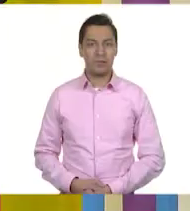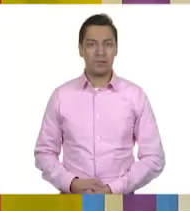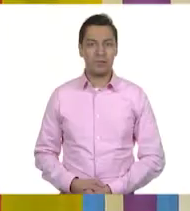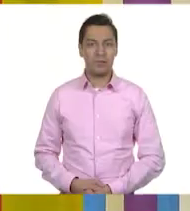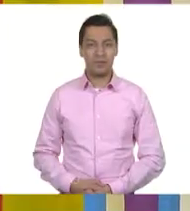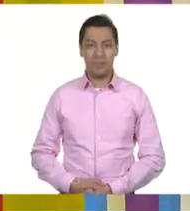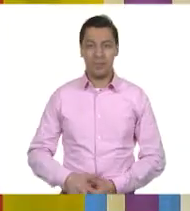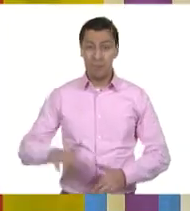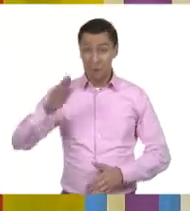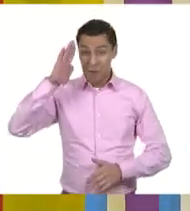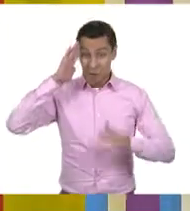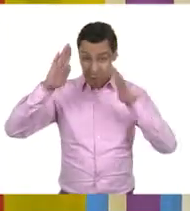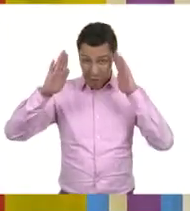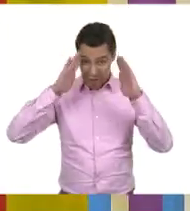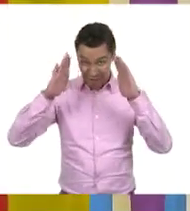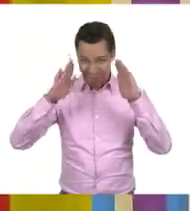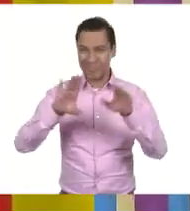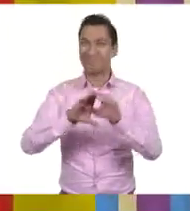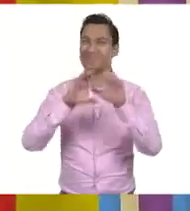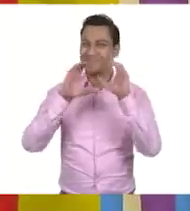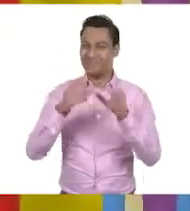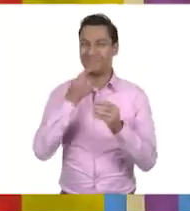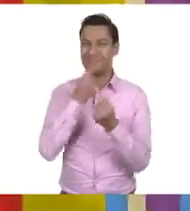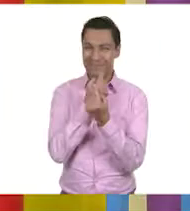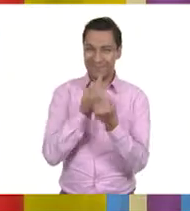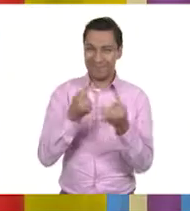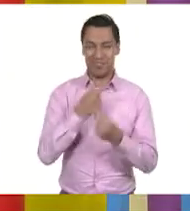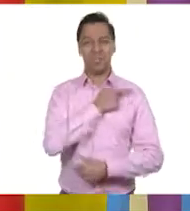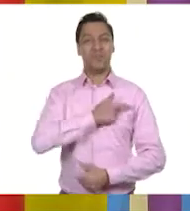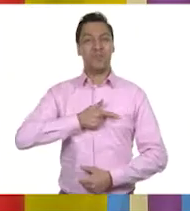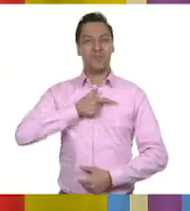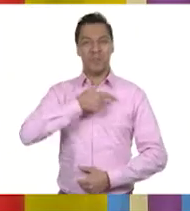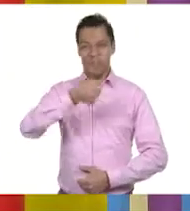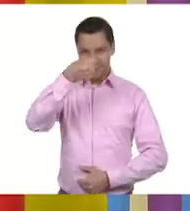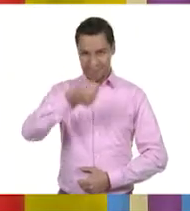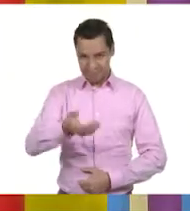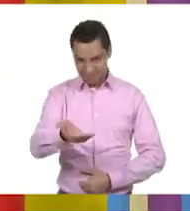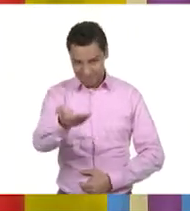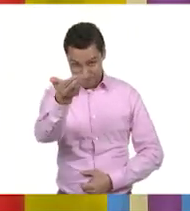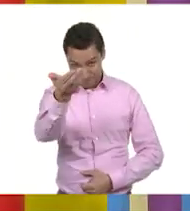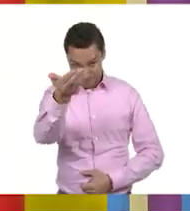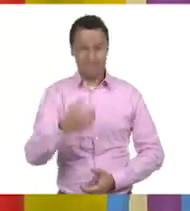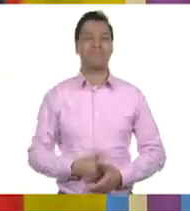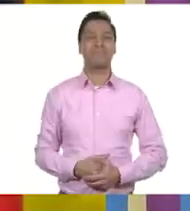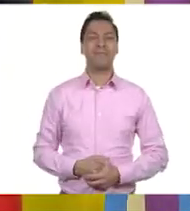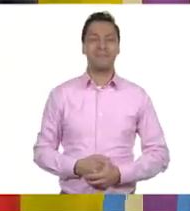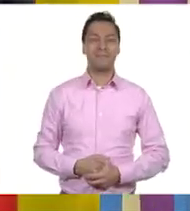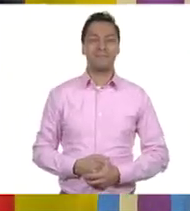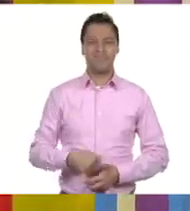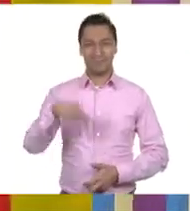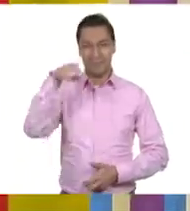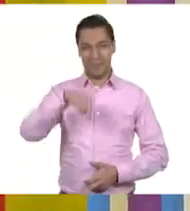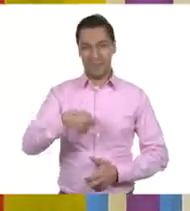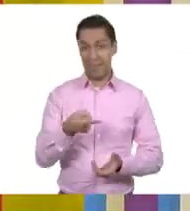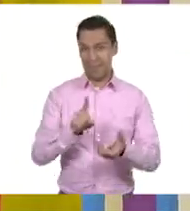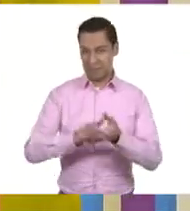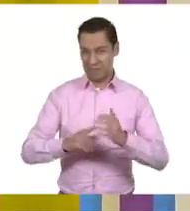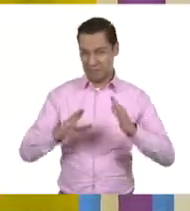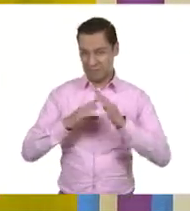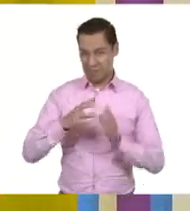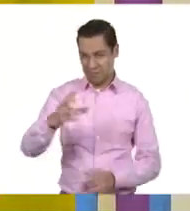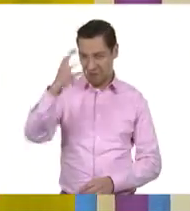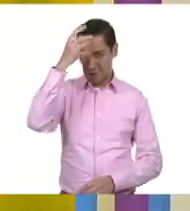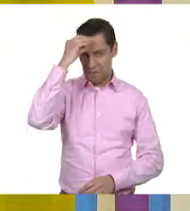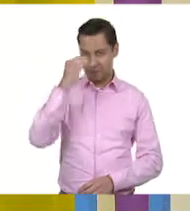¡Hola! ¿Cómo están, niñas y niños? ¡Qué gusto saludarlas y saludarlos! Estamos en Aprende en Casa